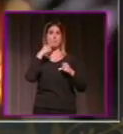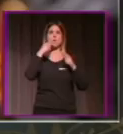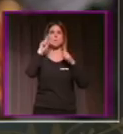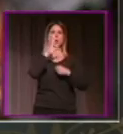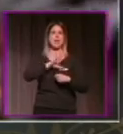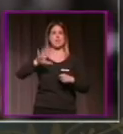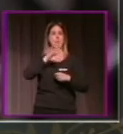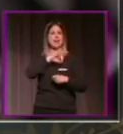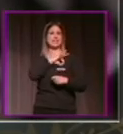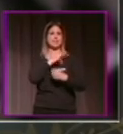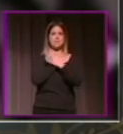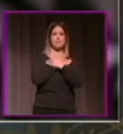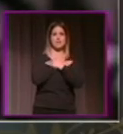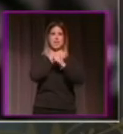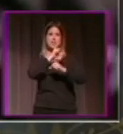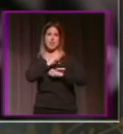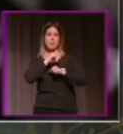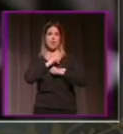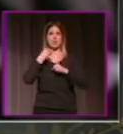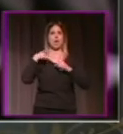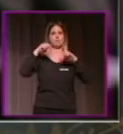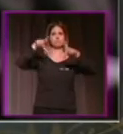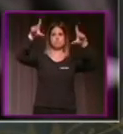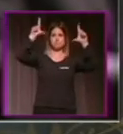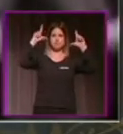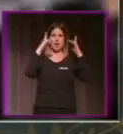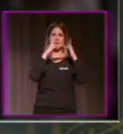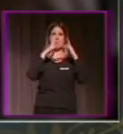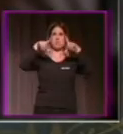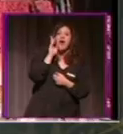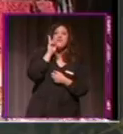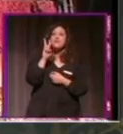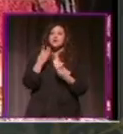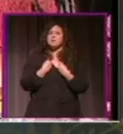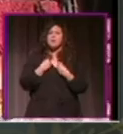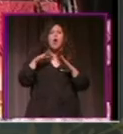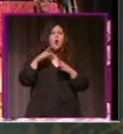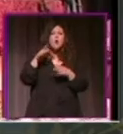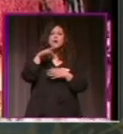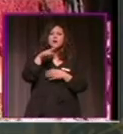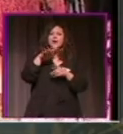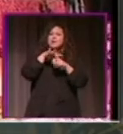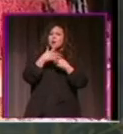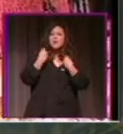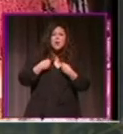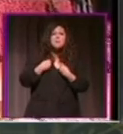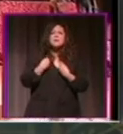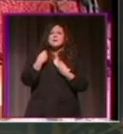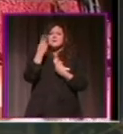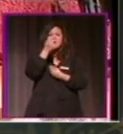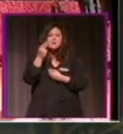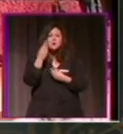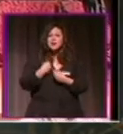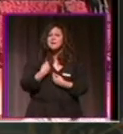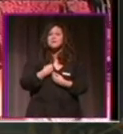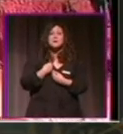todos en estos días. Es que esa es nuestra Semana Santa, Paco. Bueno, no todo... Es decir, para mí la Semana Santa, como la conozco y como tonto de